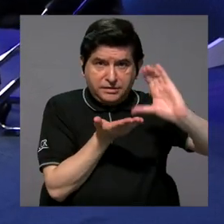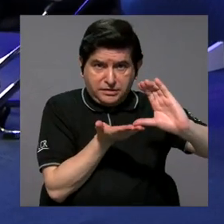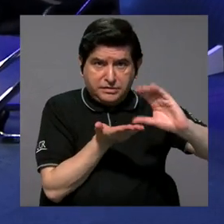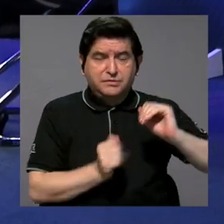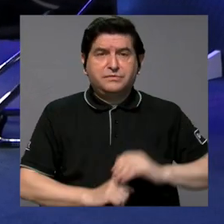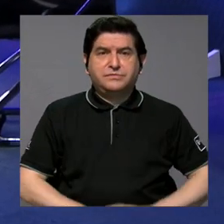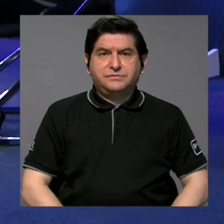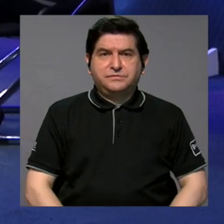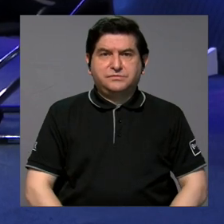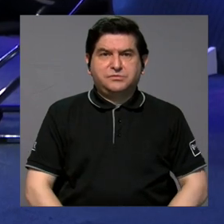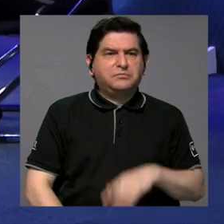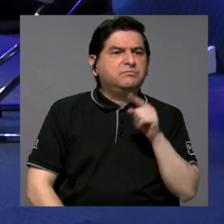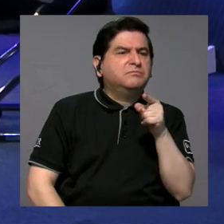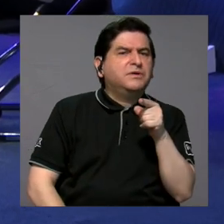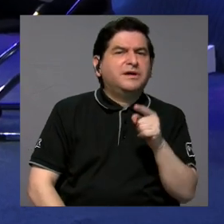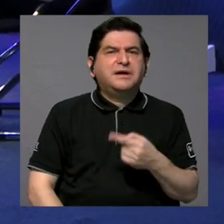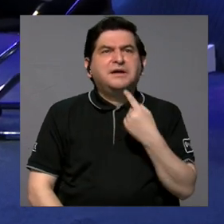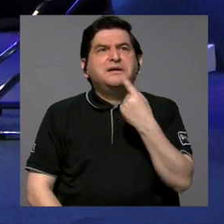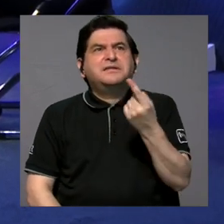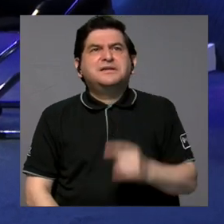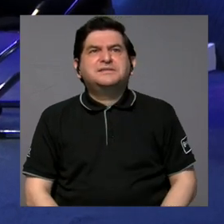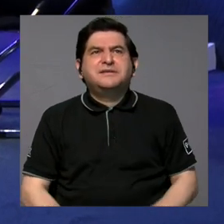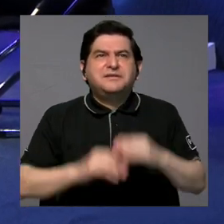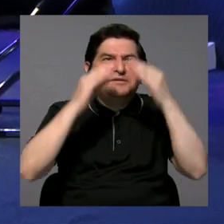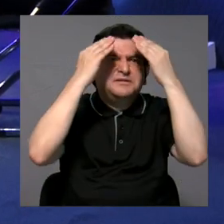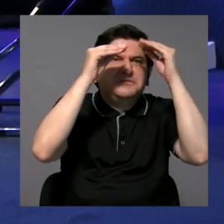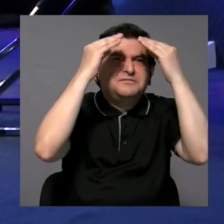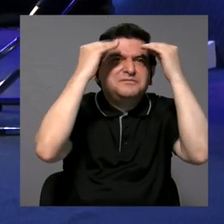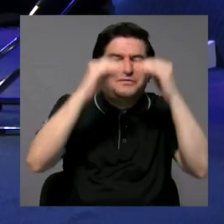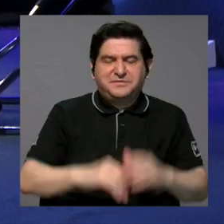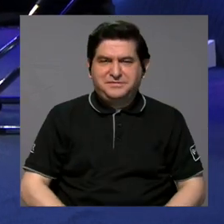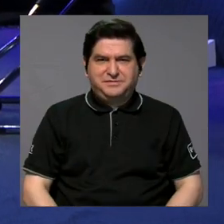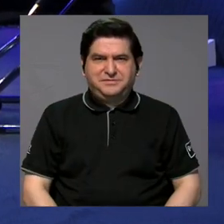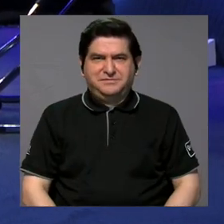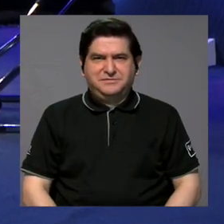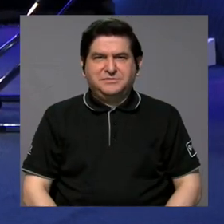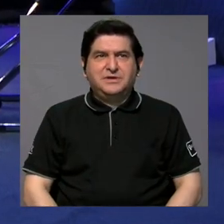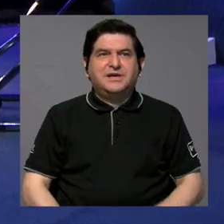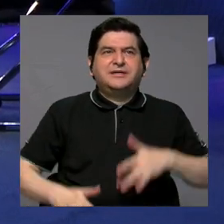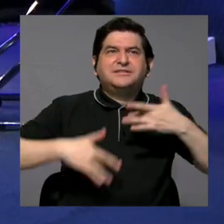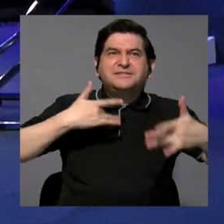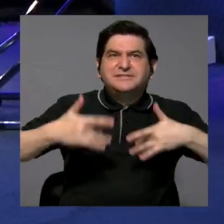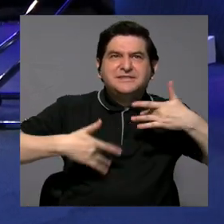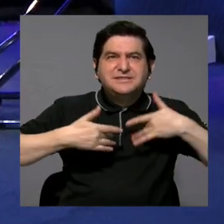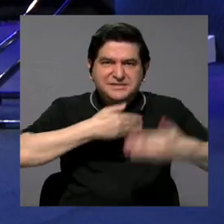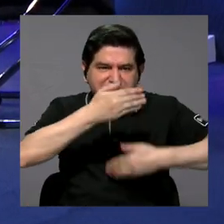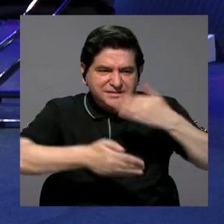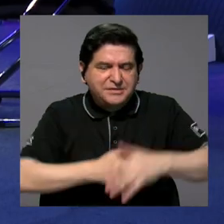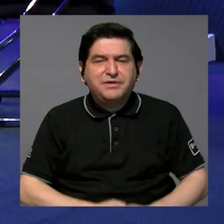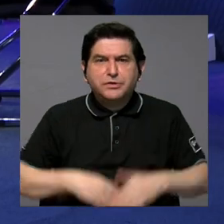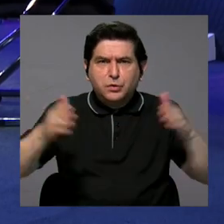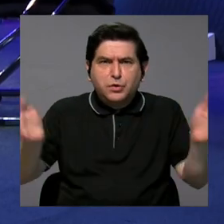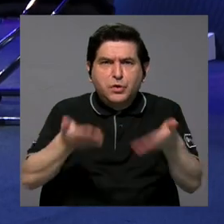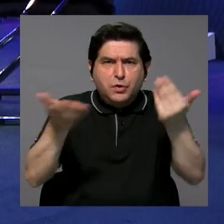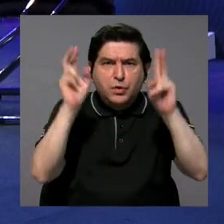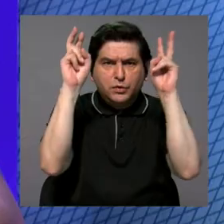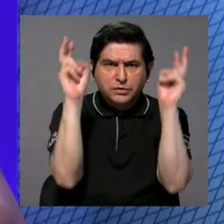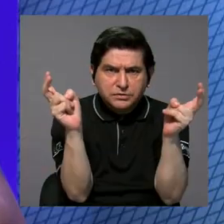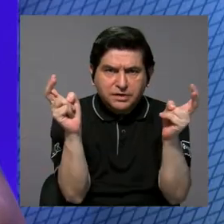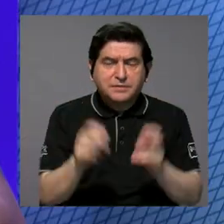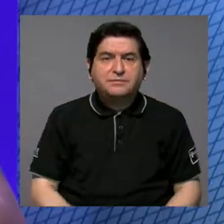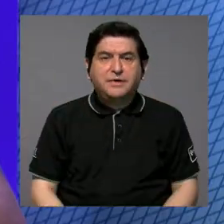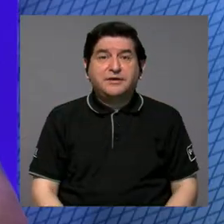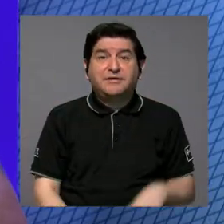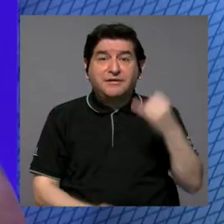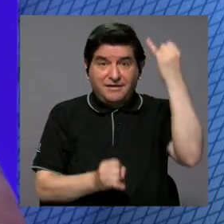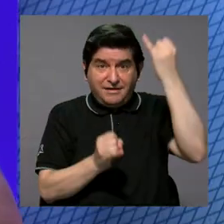como decir, cápsulas, información, sensibilizamos, promocionamos todos estos temas para que